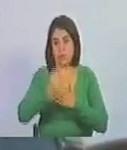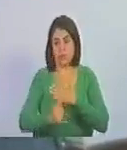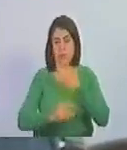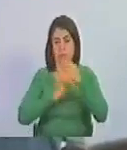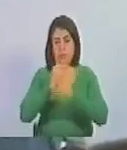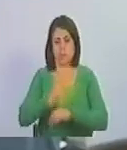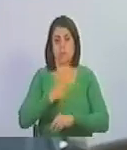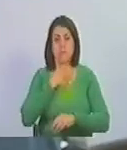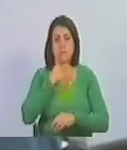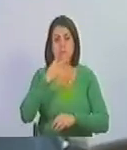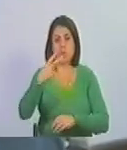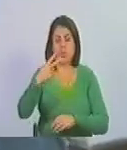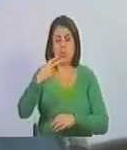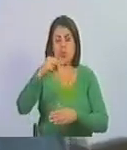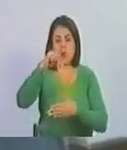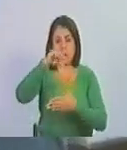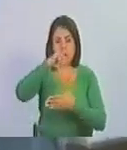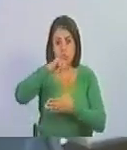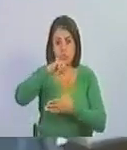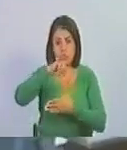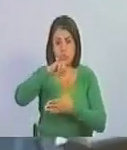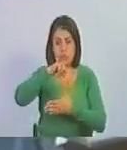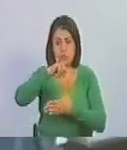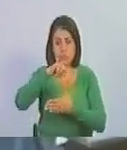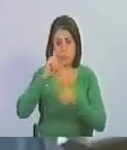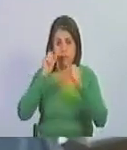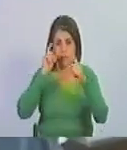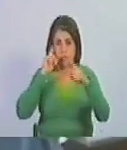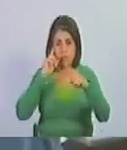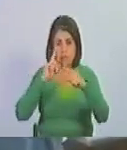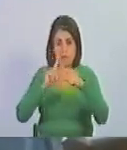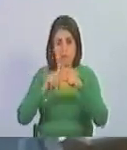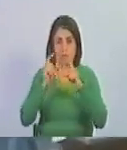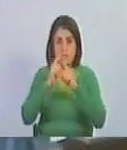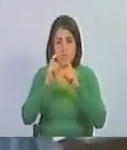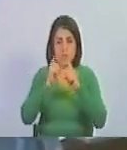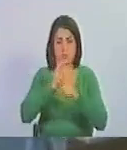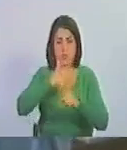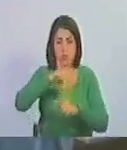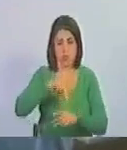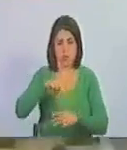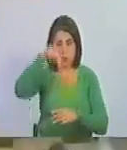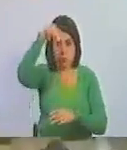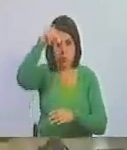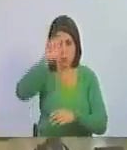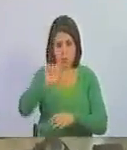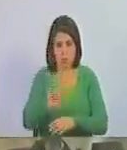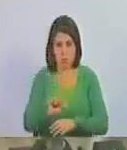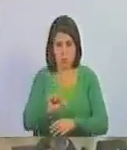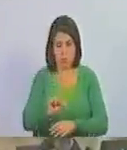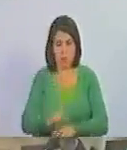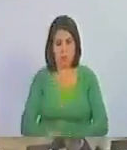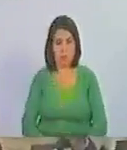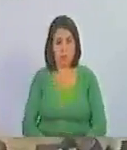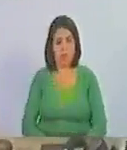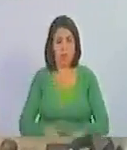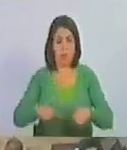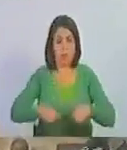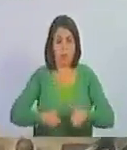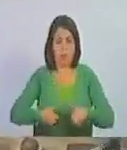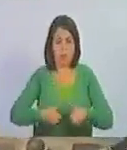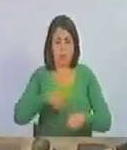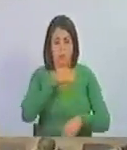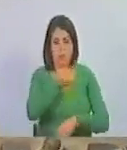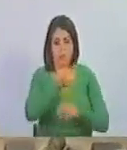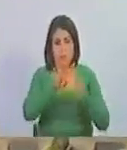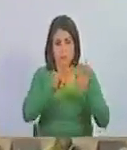a darle la voz al sur, nos descubrió esa consigna maravillosa de que nuestro norte es el sur. Es el esfuerzo ese de